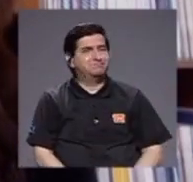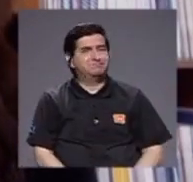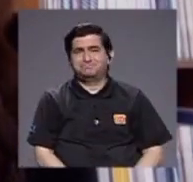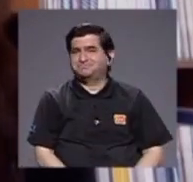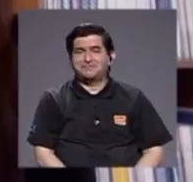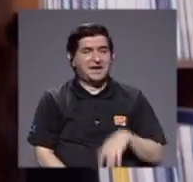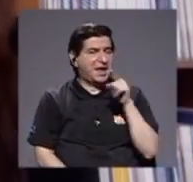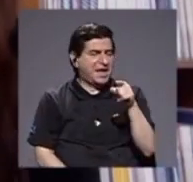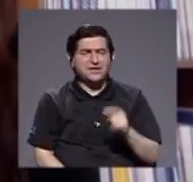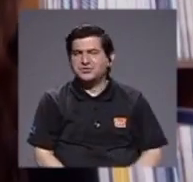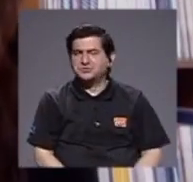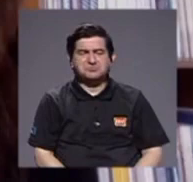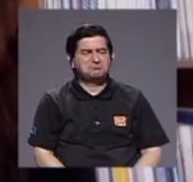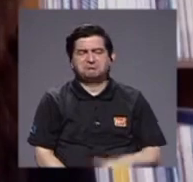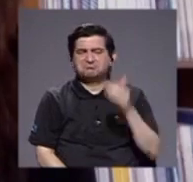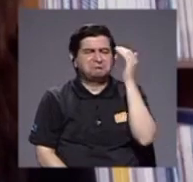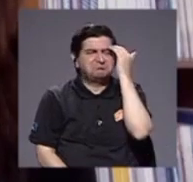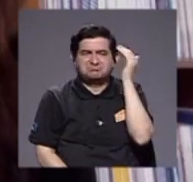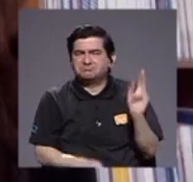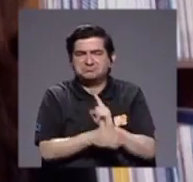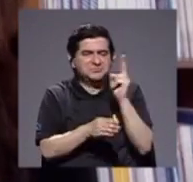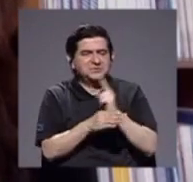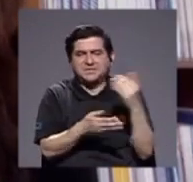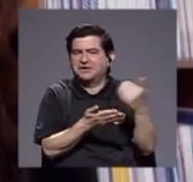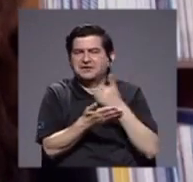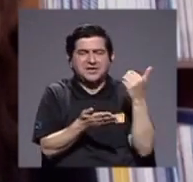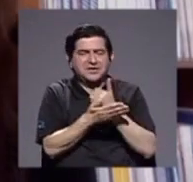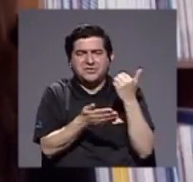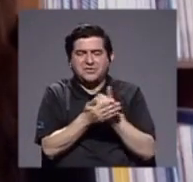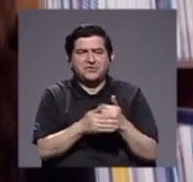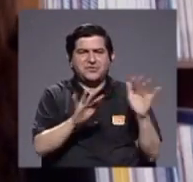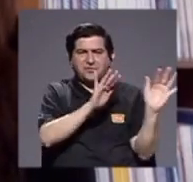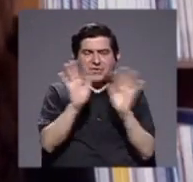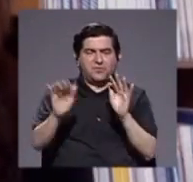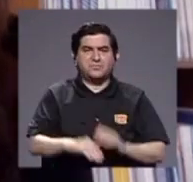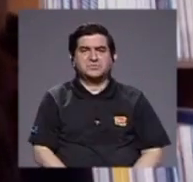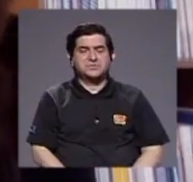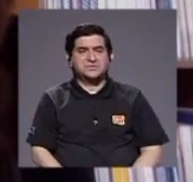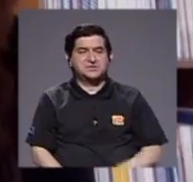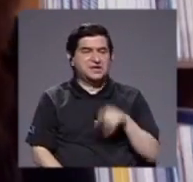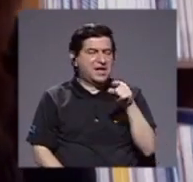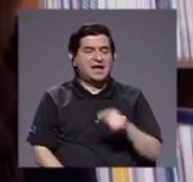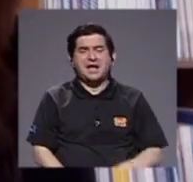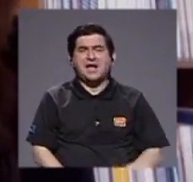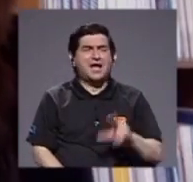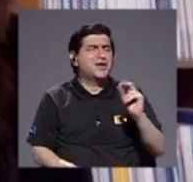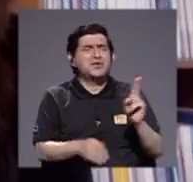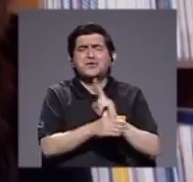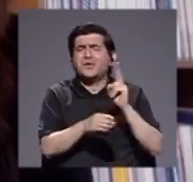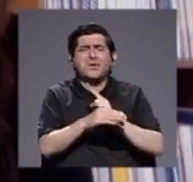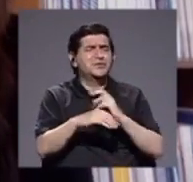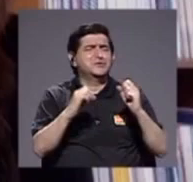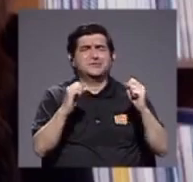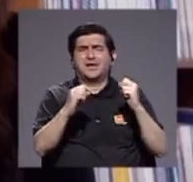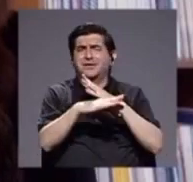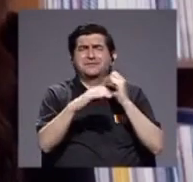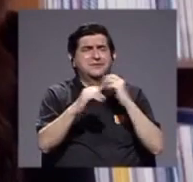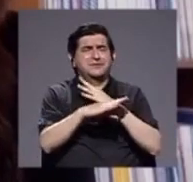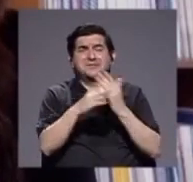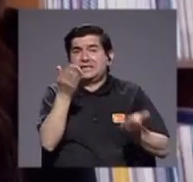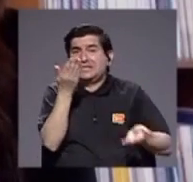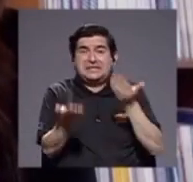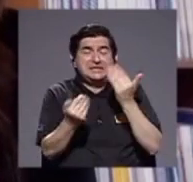no estaba manejando los recursos digitales es más la mayoría ni siquiera manejaba los correos electrónicos para darte una idea